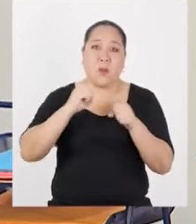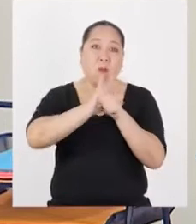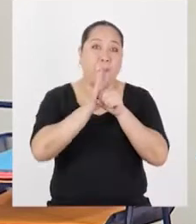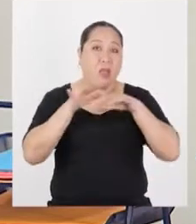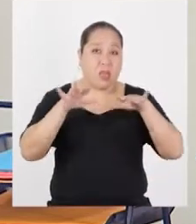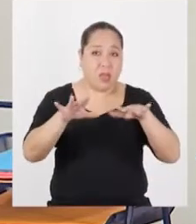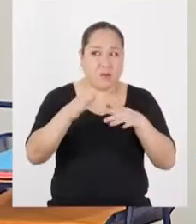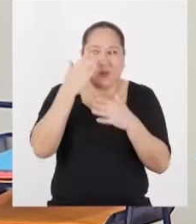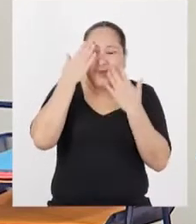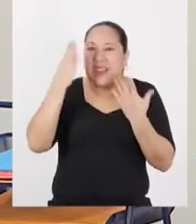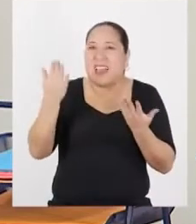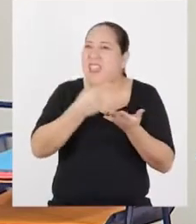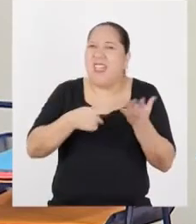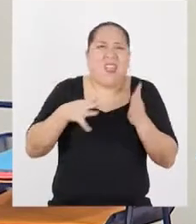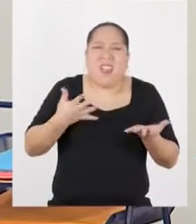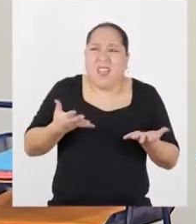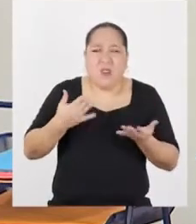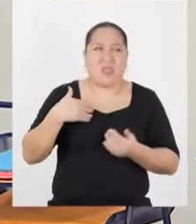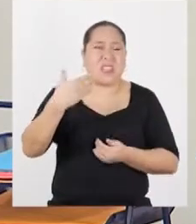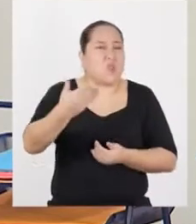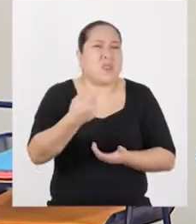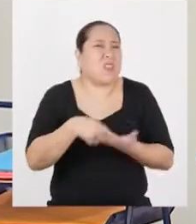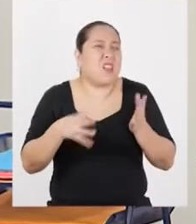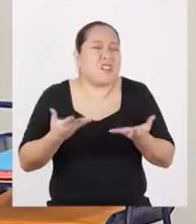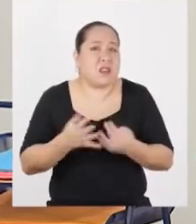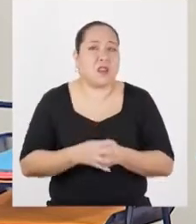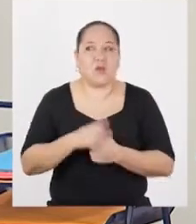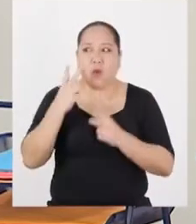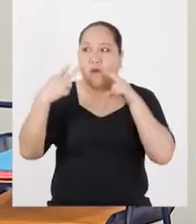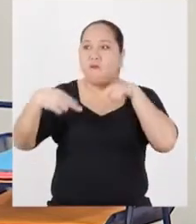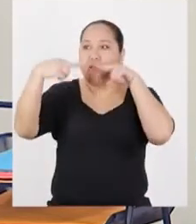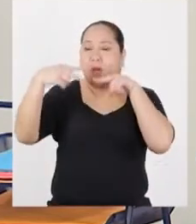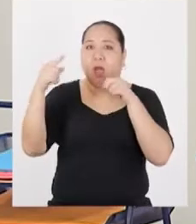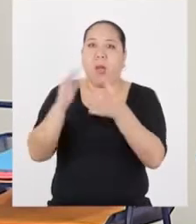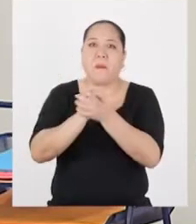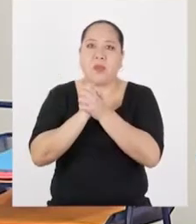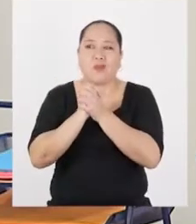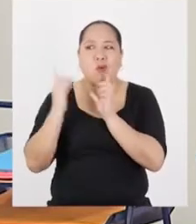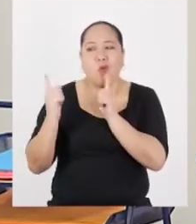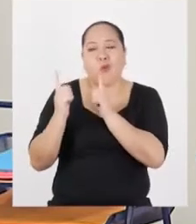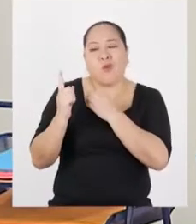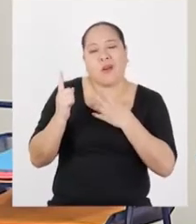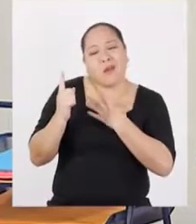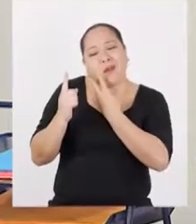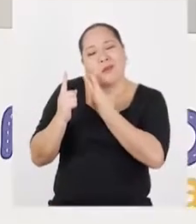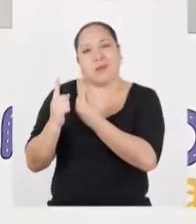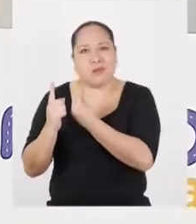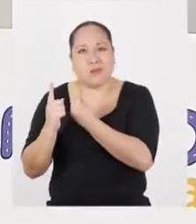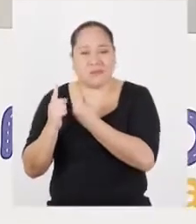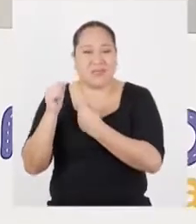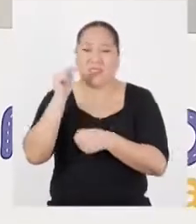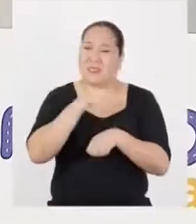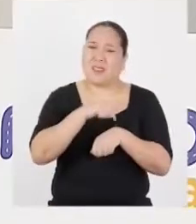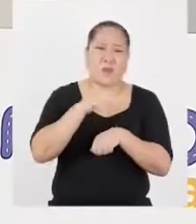pandemia, no saber qué vas a hacer después del colegio, no poder ver a tus amigas y amigos, no estar cerca de la persona que te gusta...